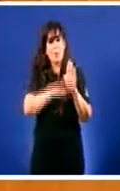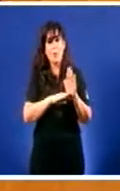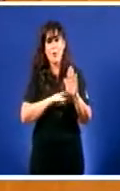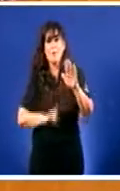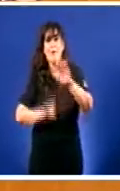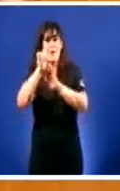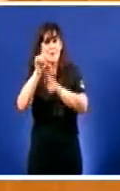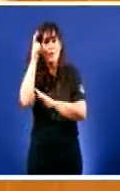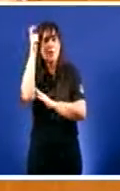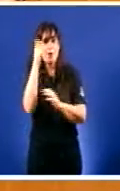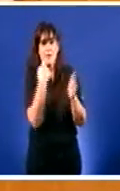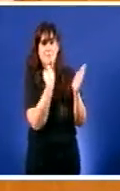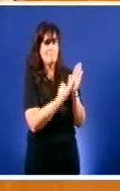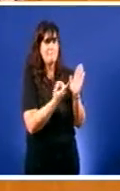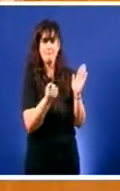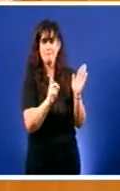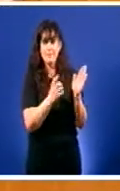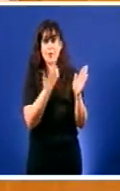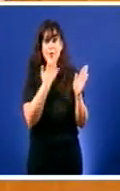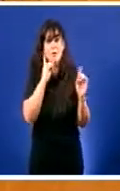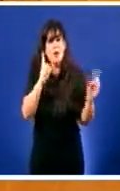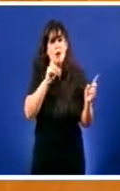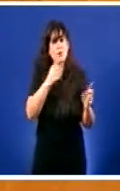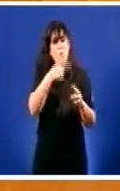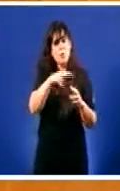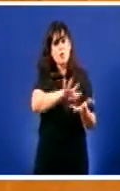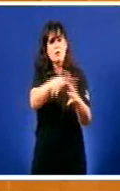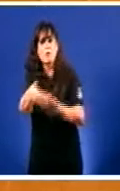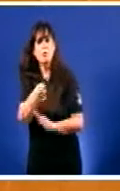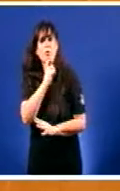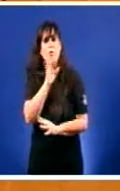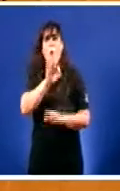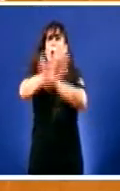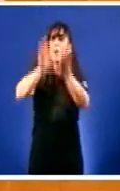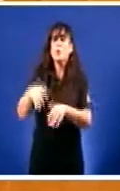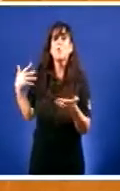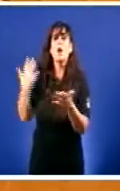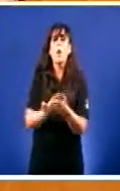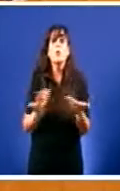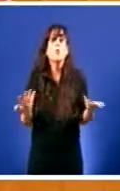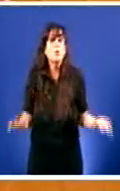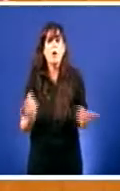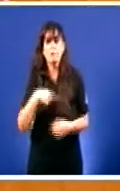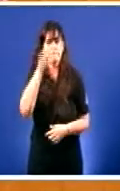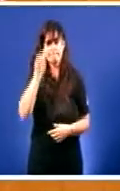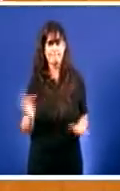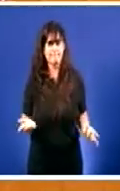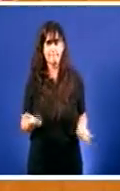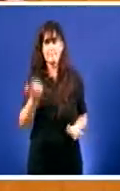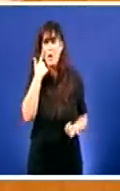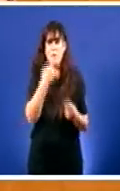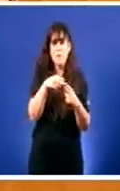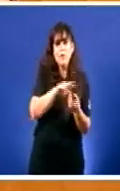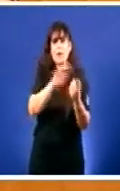fai un análisis De como se aplicaron determinadas políticas E dos resultados que se tuveron Para ver si se sigue con esas políticas O vai que mudalas